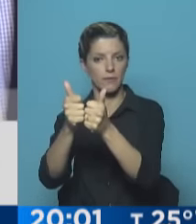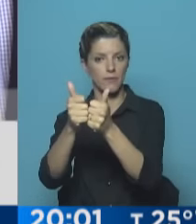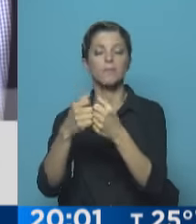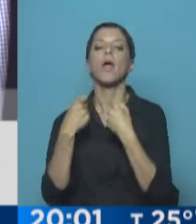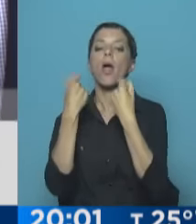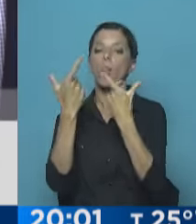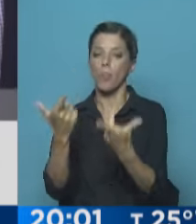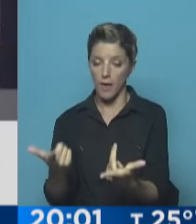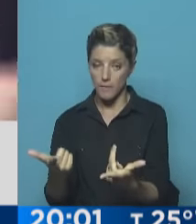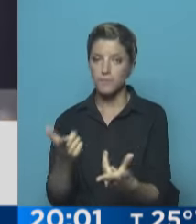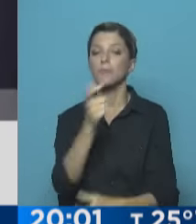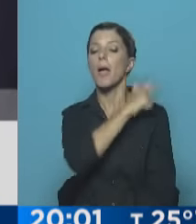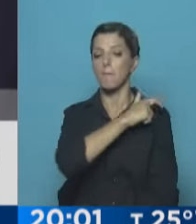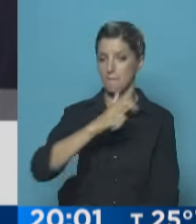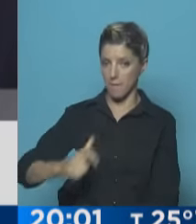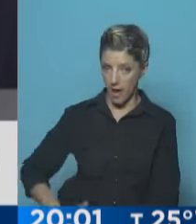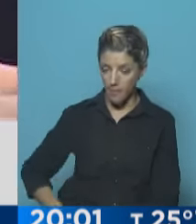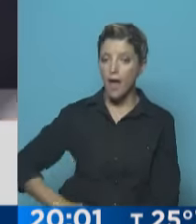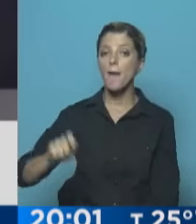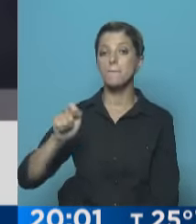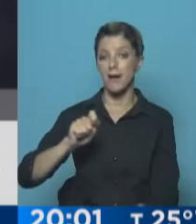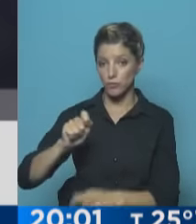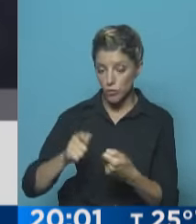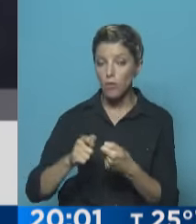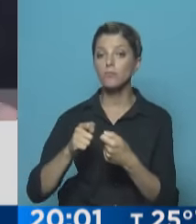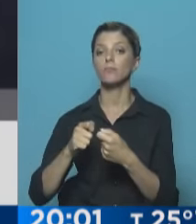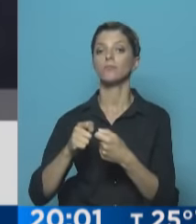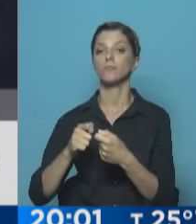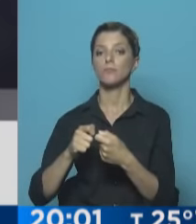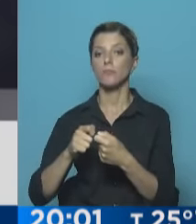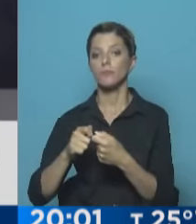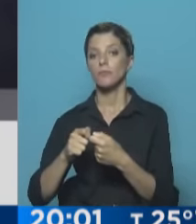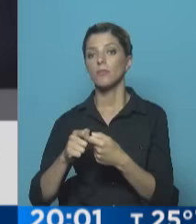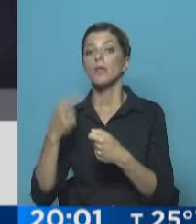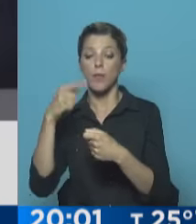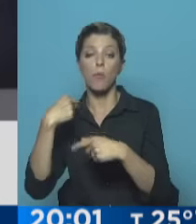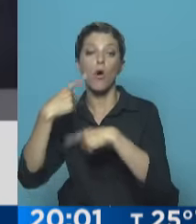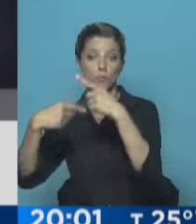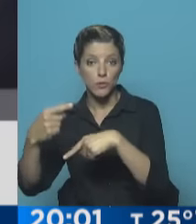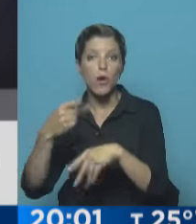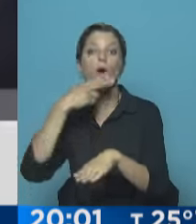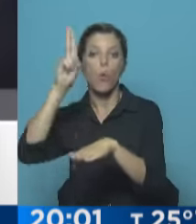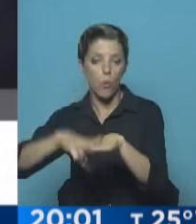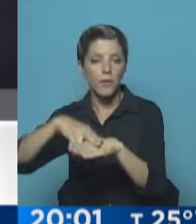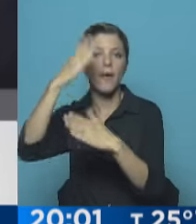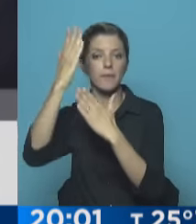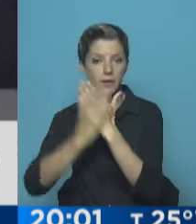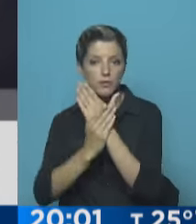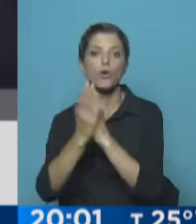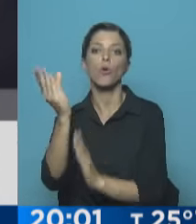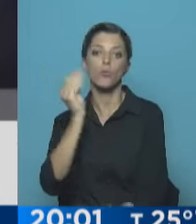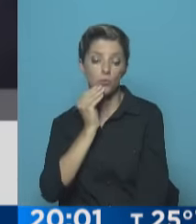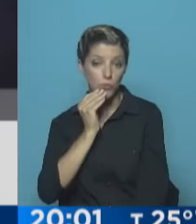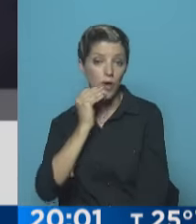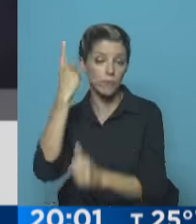del bastón y la banda, uno la acompaña y después uno sigue con la jura de ministros, la comida con mandatarios,